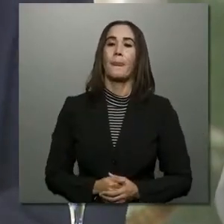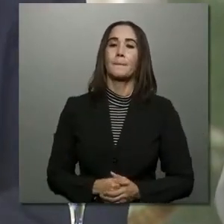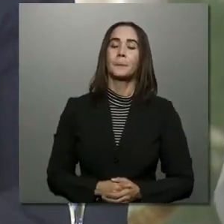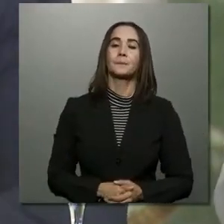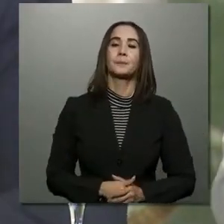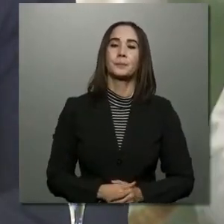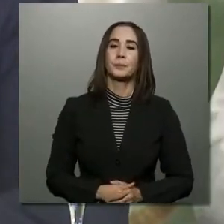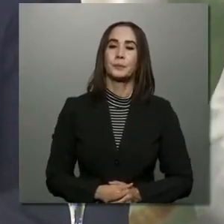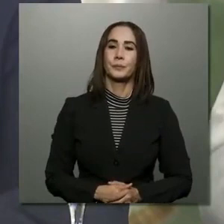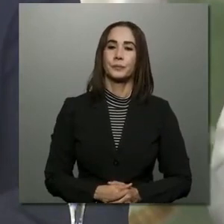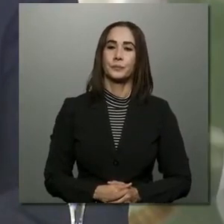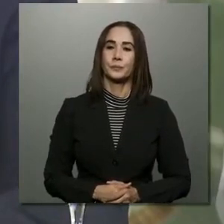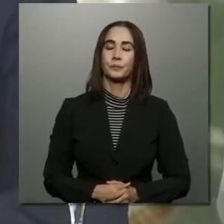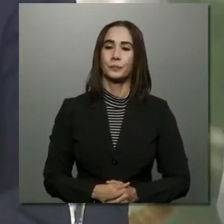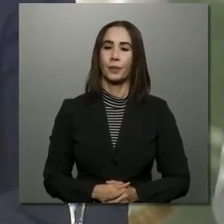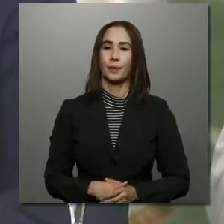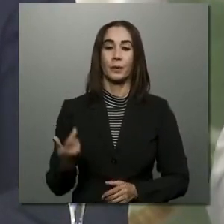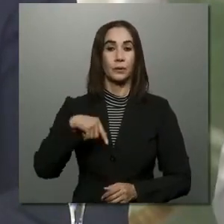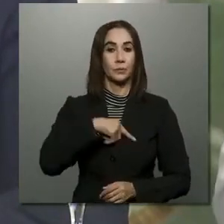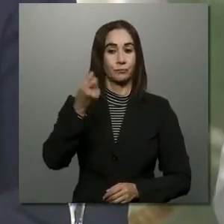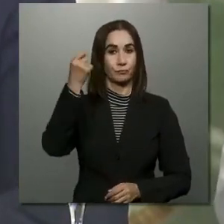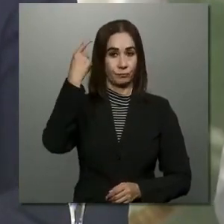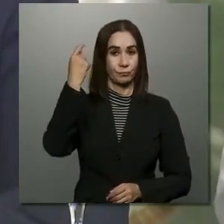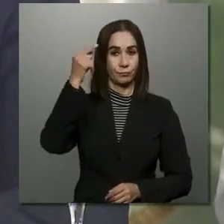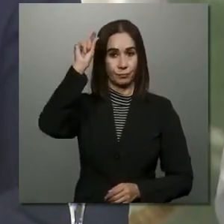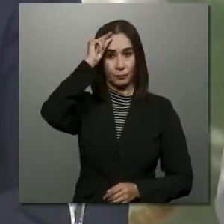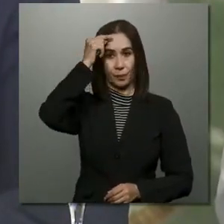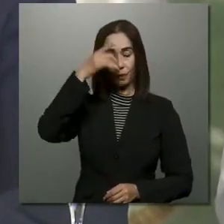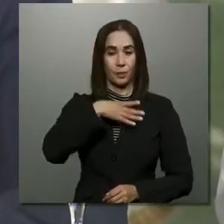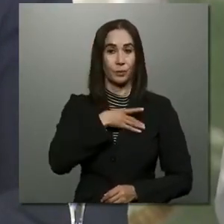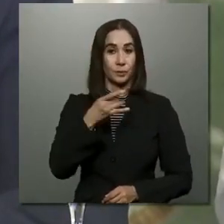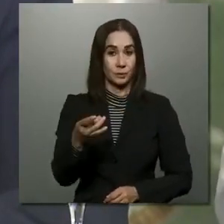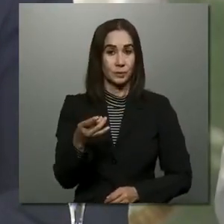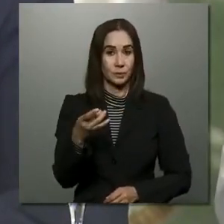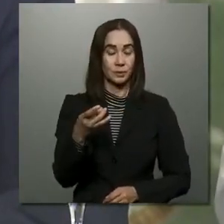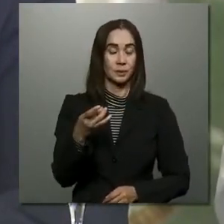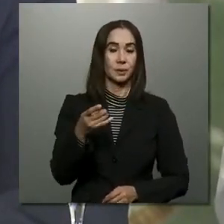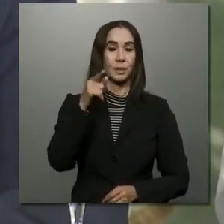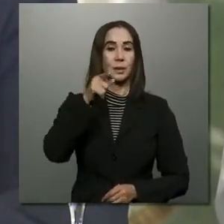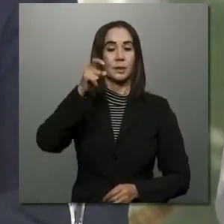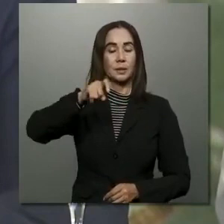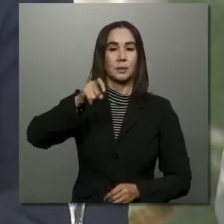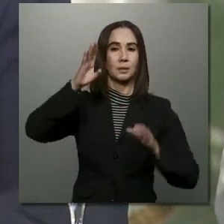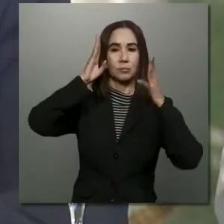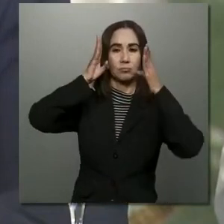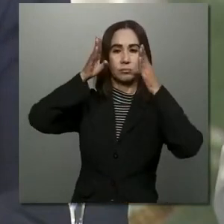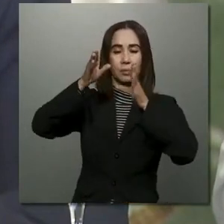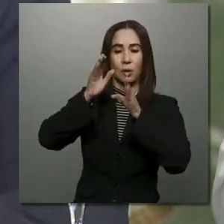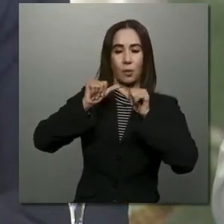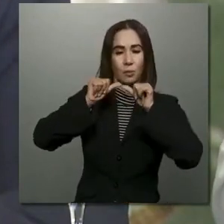Entendemos que el interés mostrado desde el Estado debe de abogarse a la continuidad